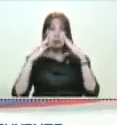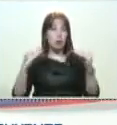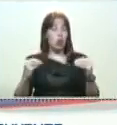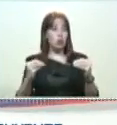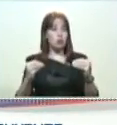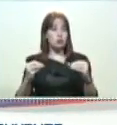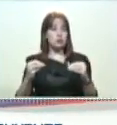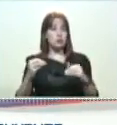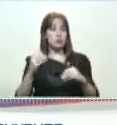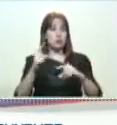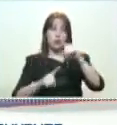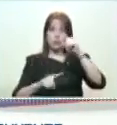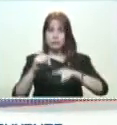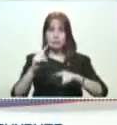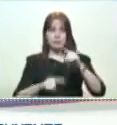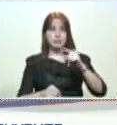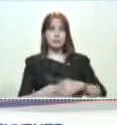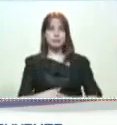las palas.